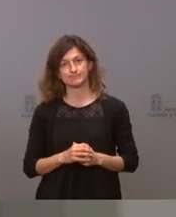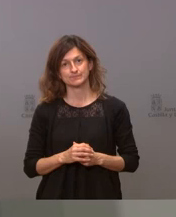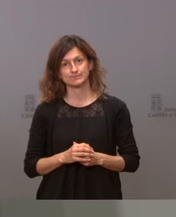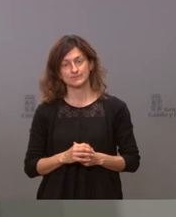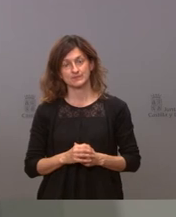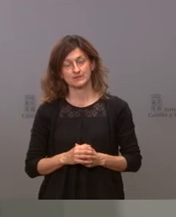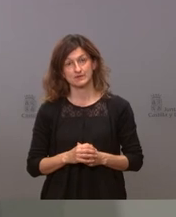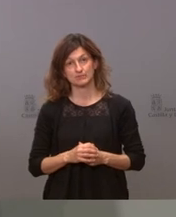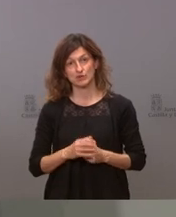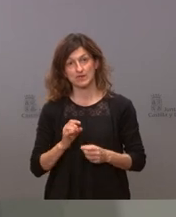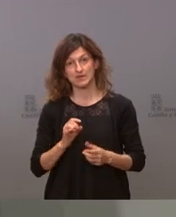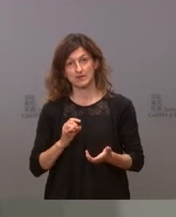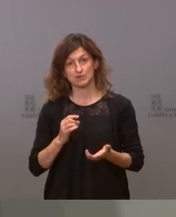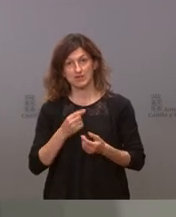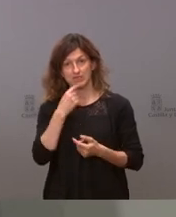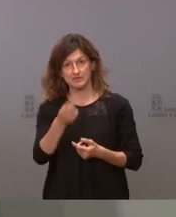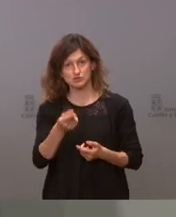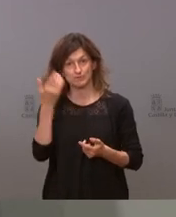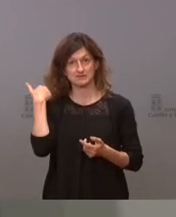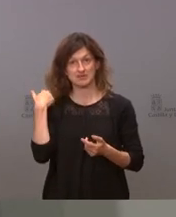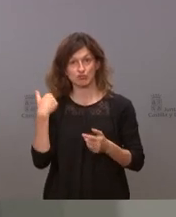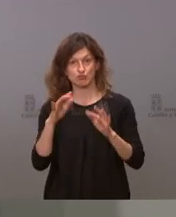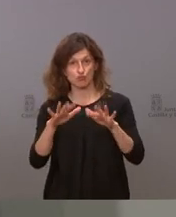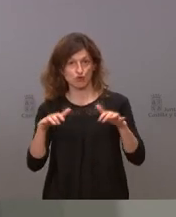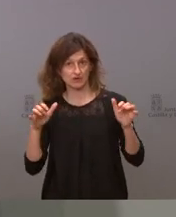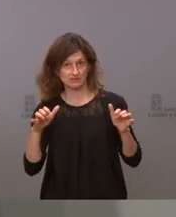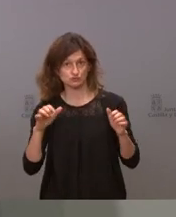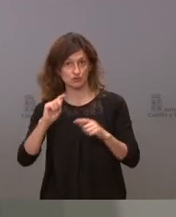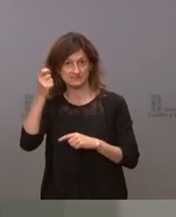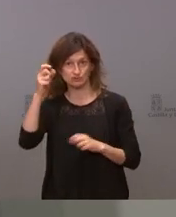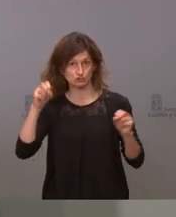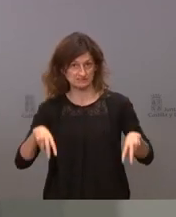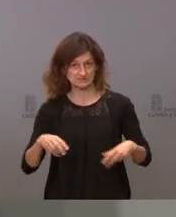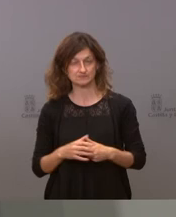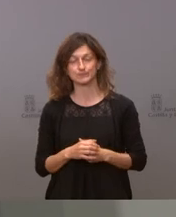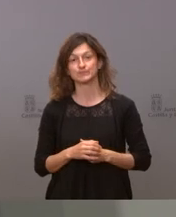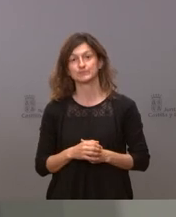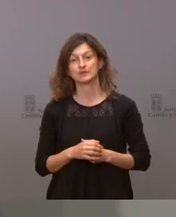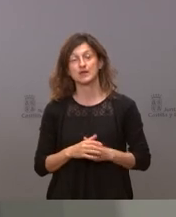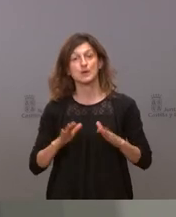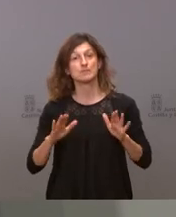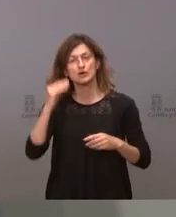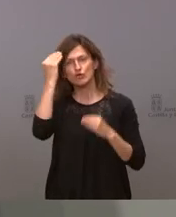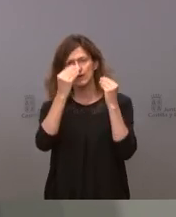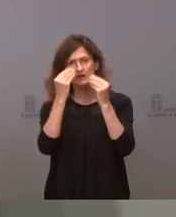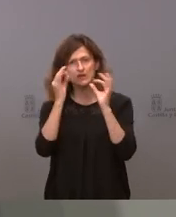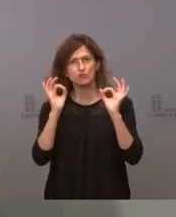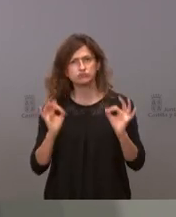pasado congreso sin éxito por cierto pero pero creo que es